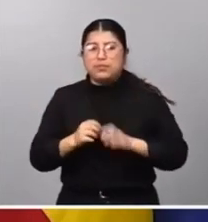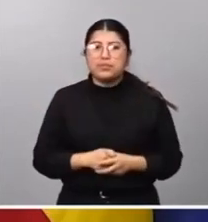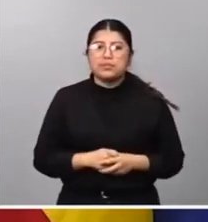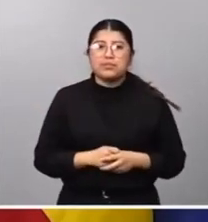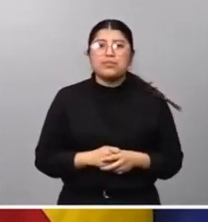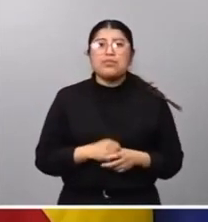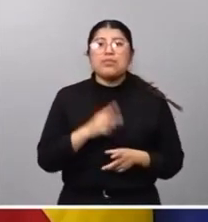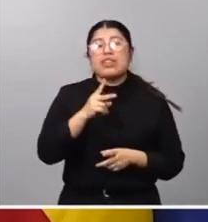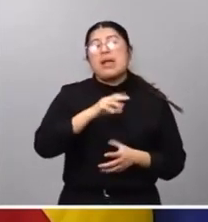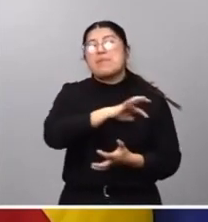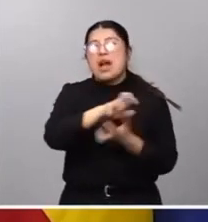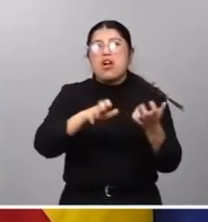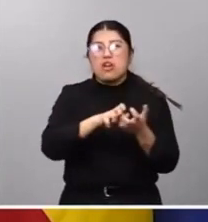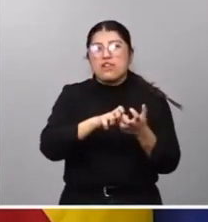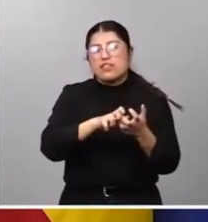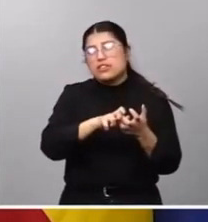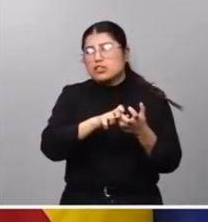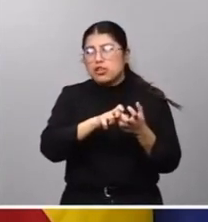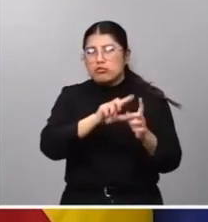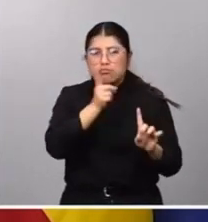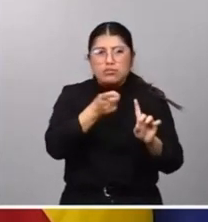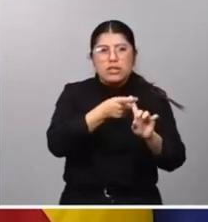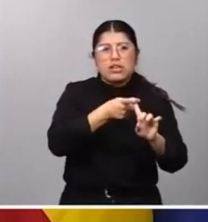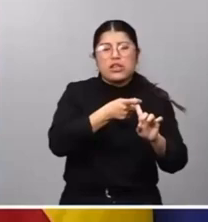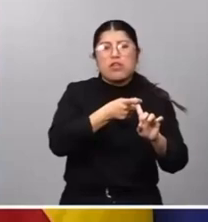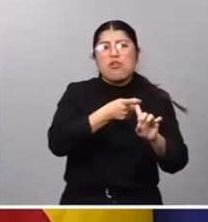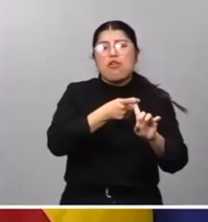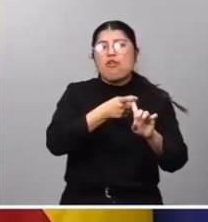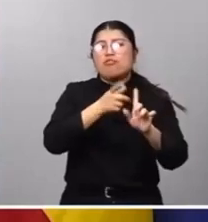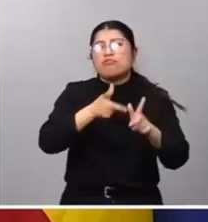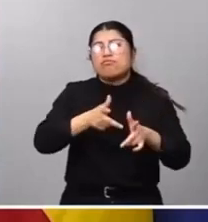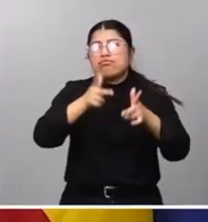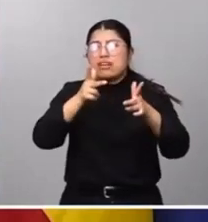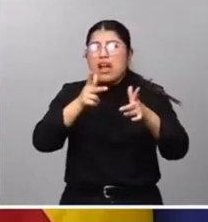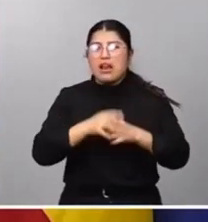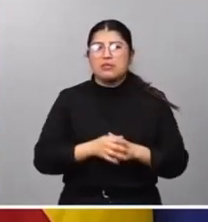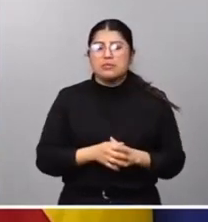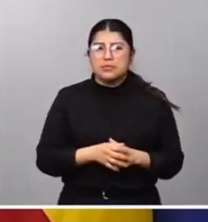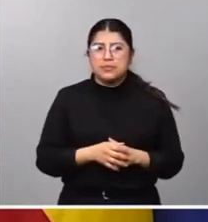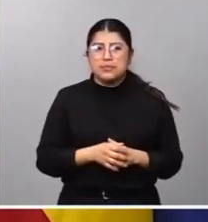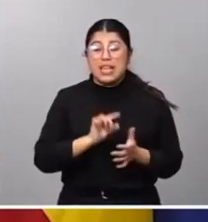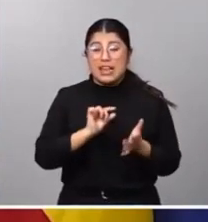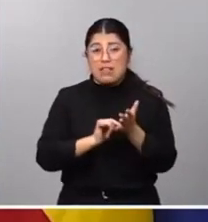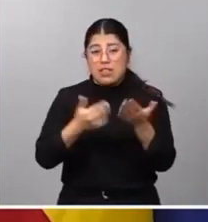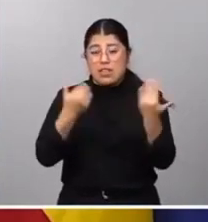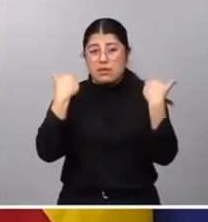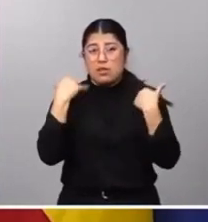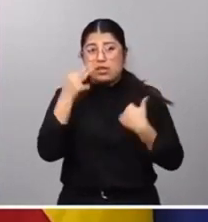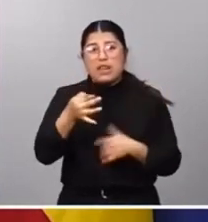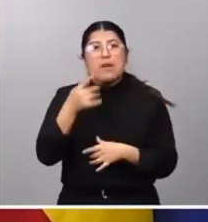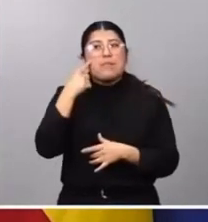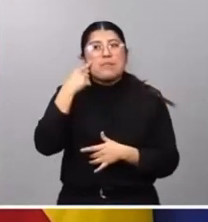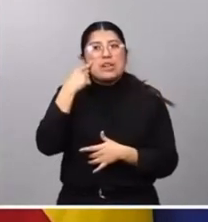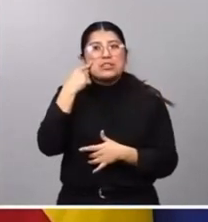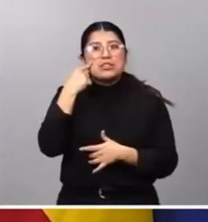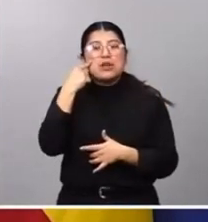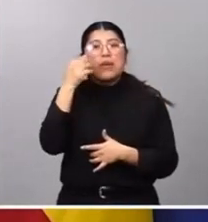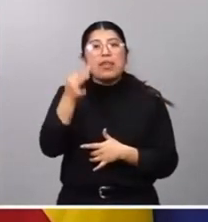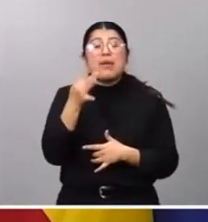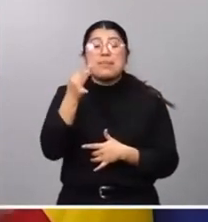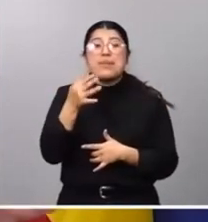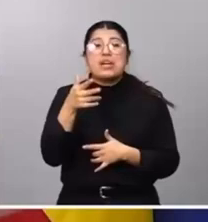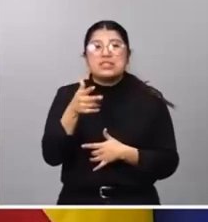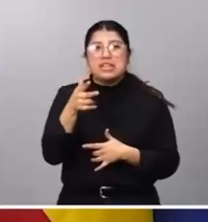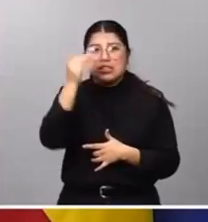resolución de conflictos, el arbitraje, que también es una de las funciones que vamos a encomendar a esta oficina, y la defensa y observancia de los derechos de la propiedad